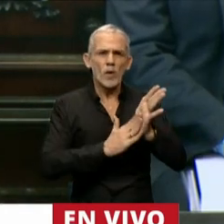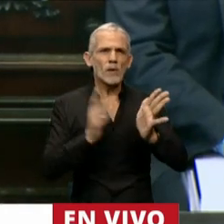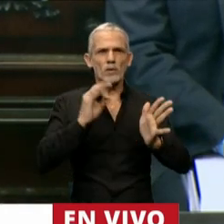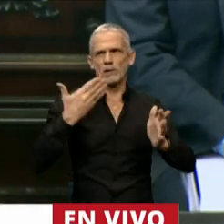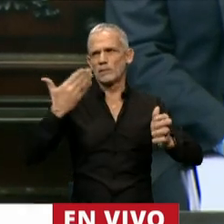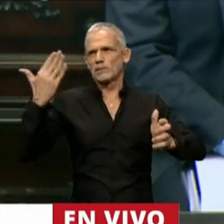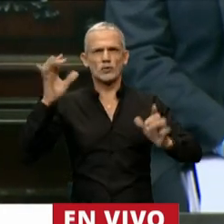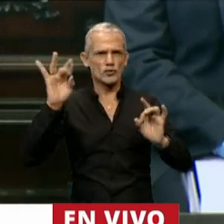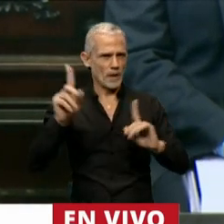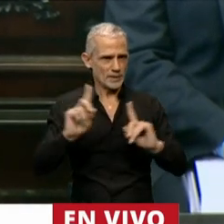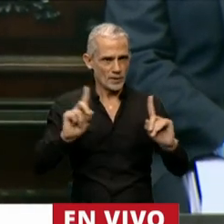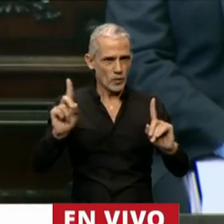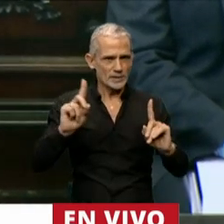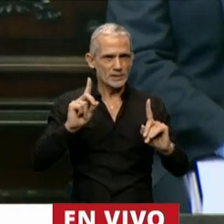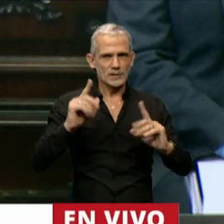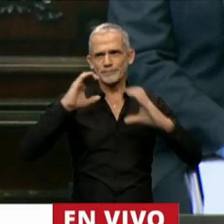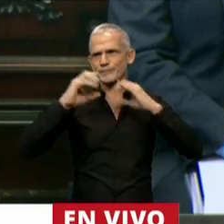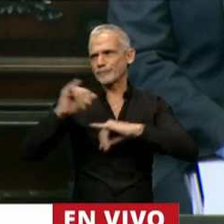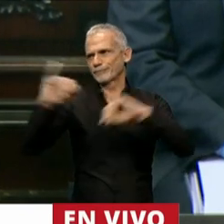una cuestión comunicacional.